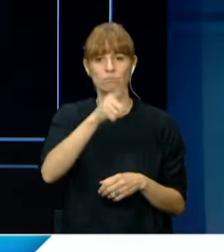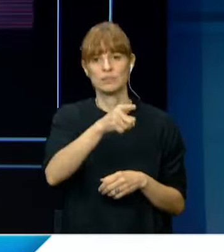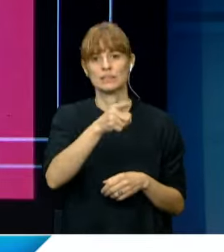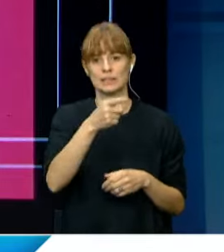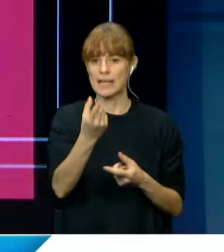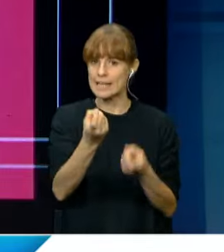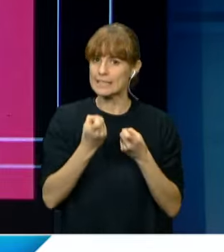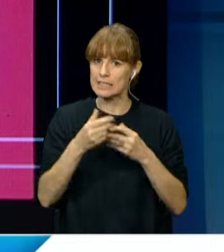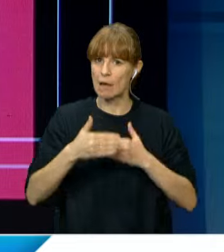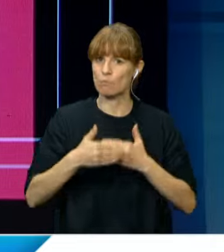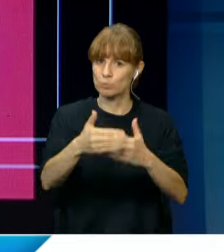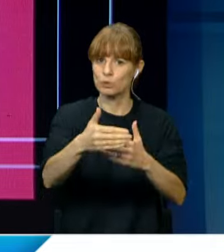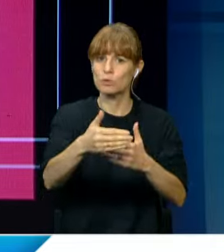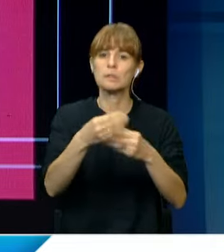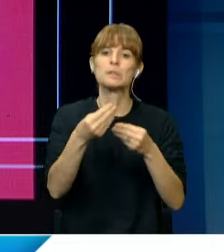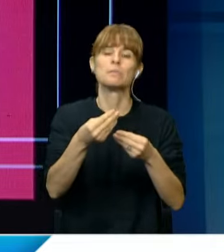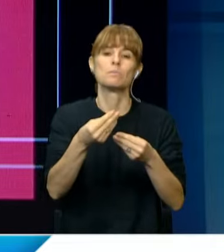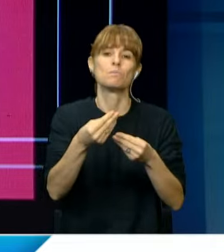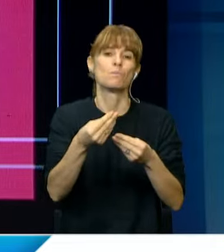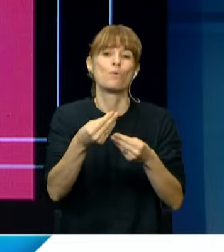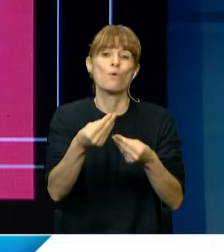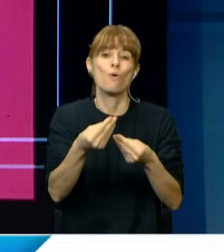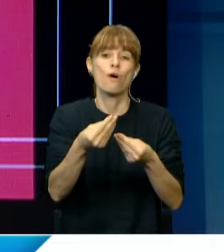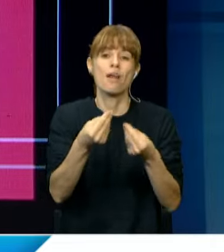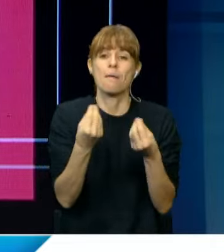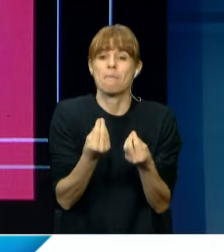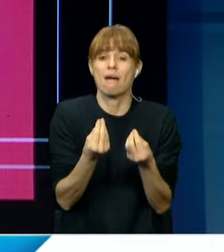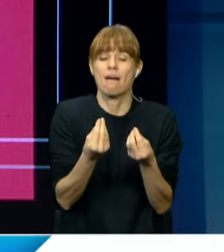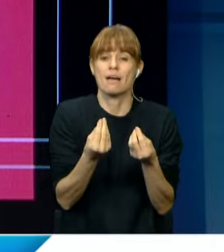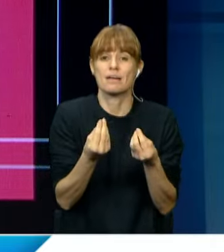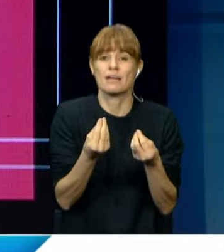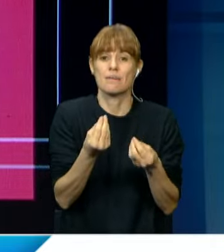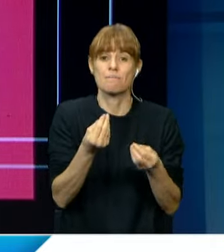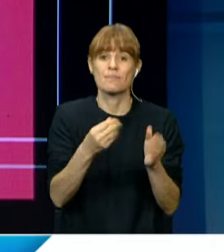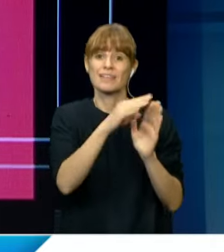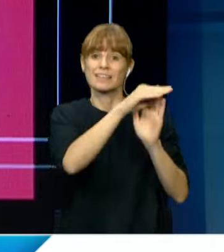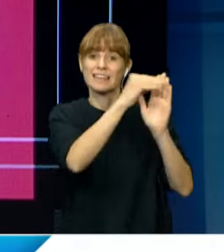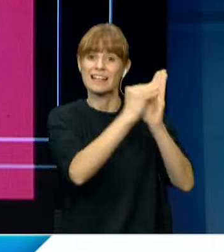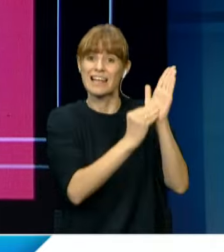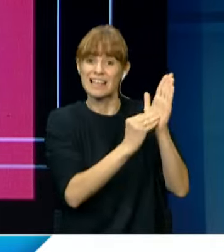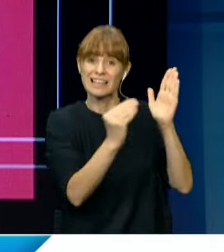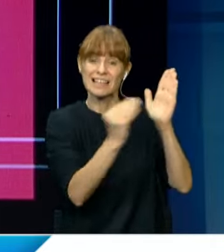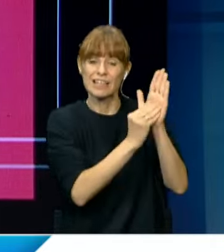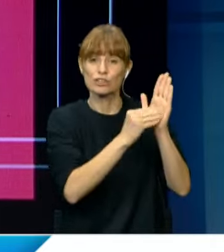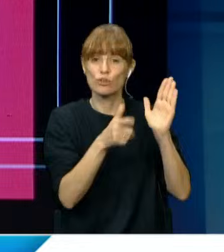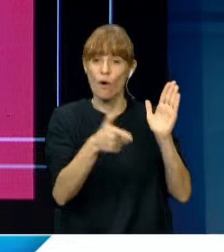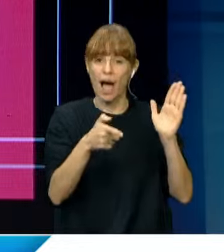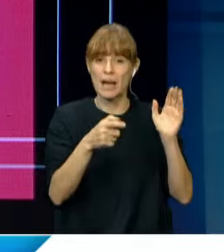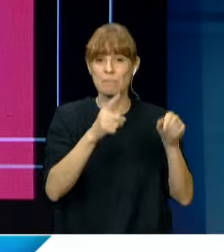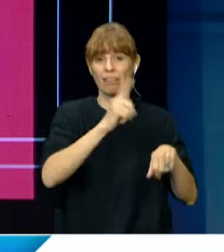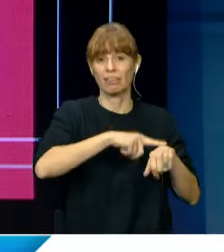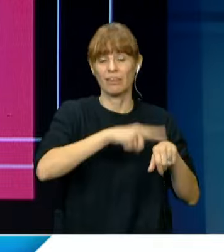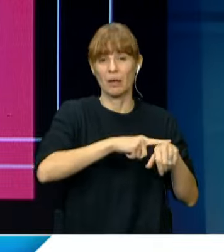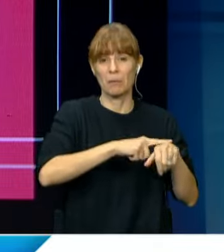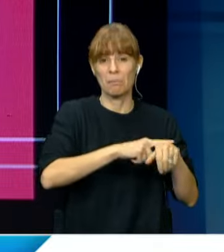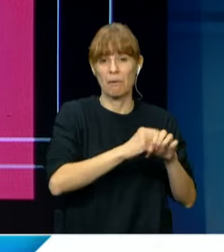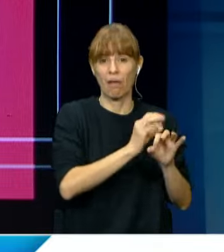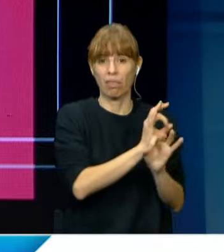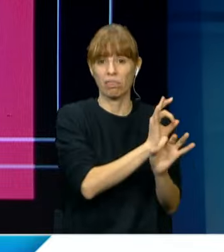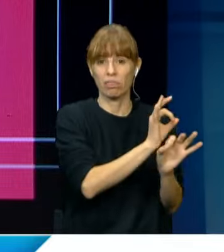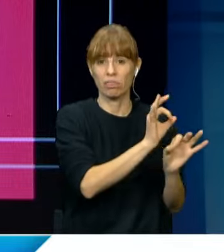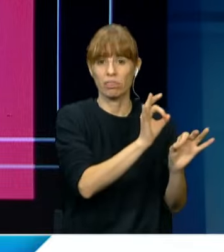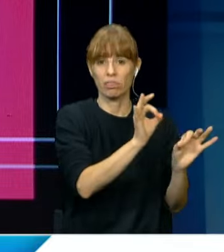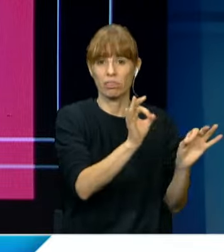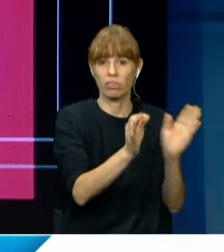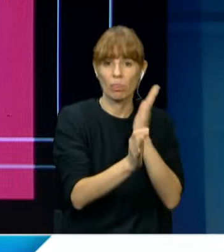a la pérdida de eficacia del sistema registral de armas con el tiempo. Se resaltó que el Programa